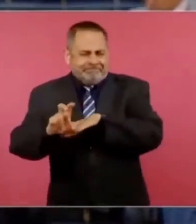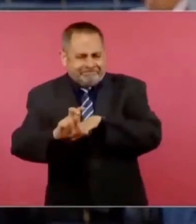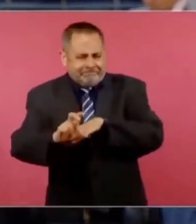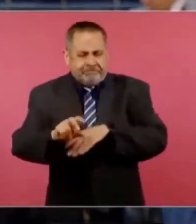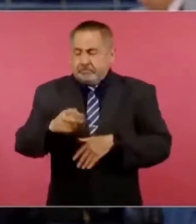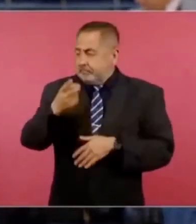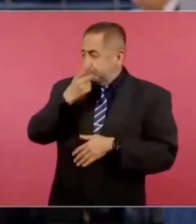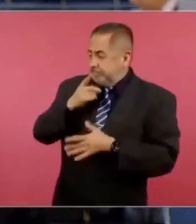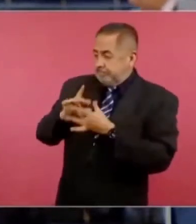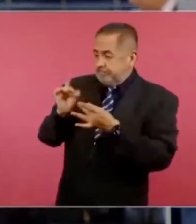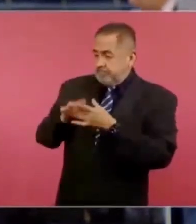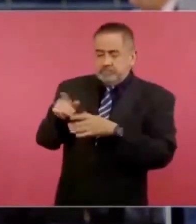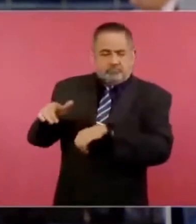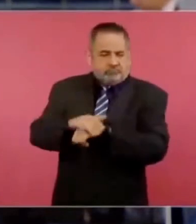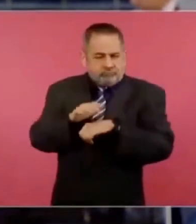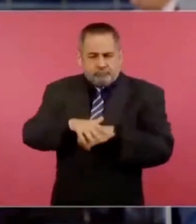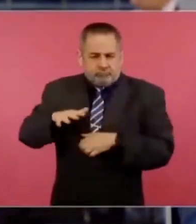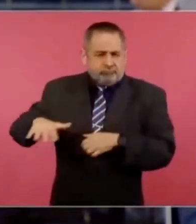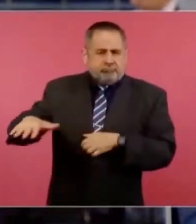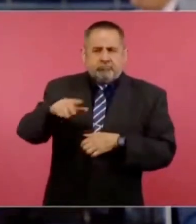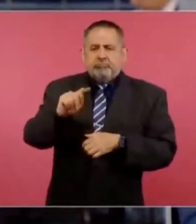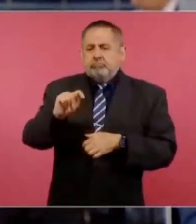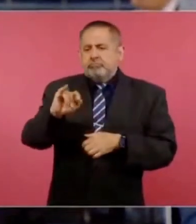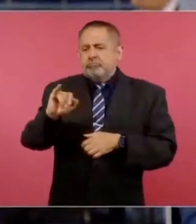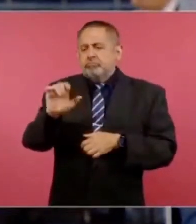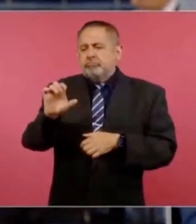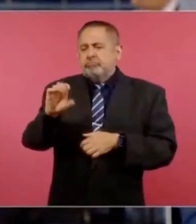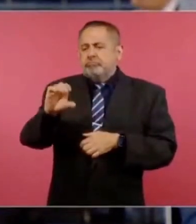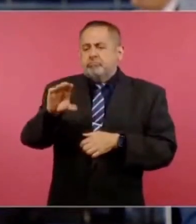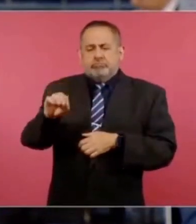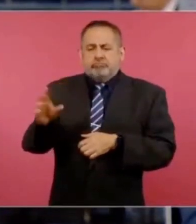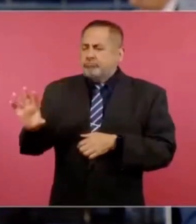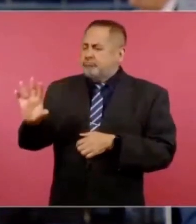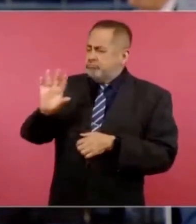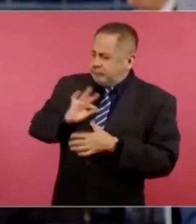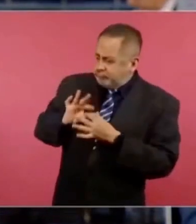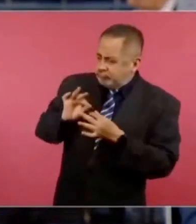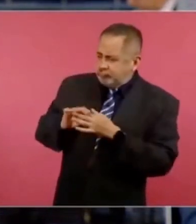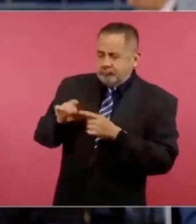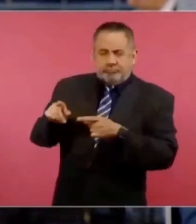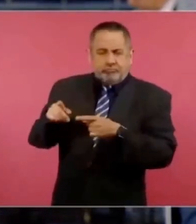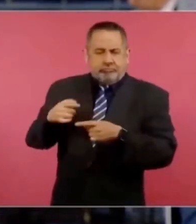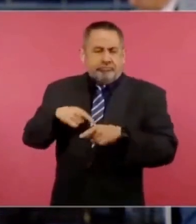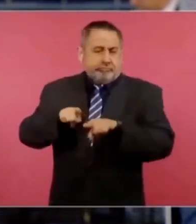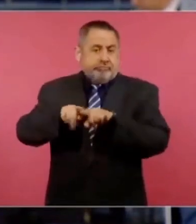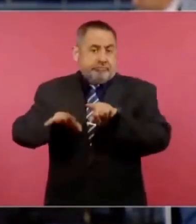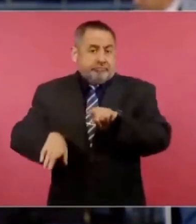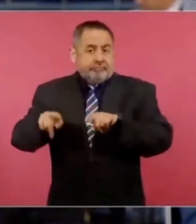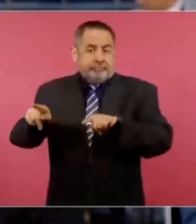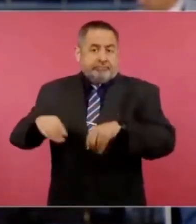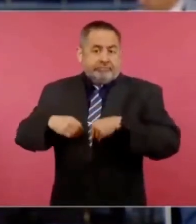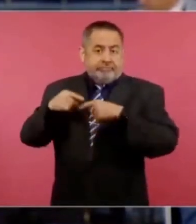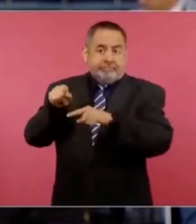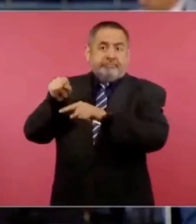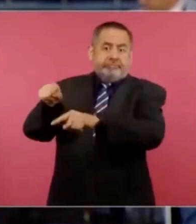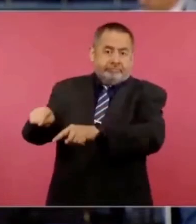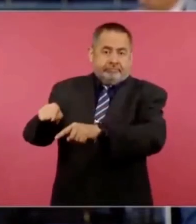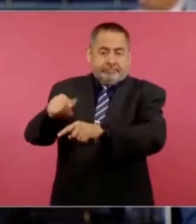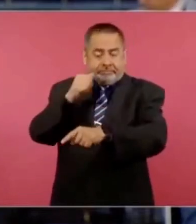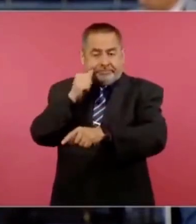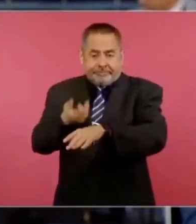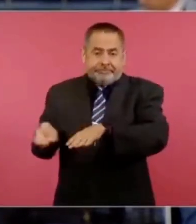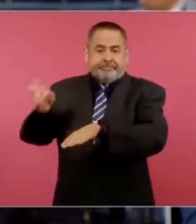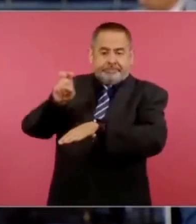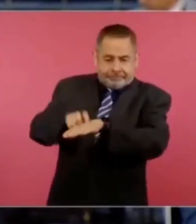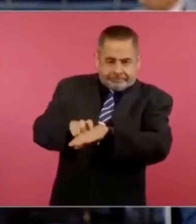dicen mis amigos de Tixcocop y mi hermana estuvo ayer, se subió,